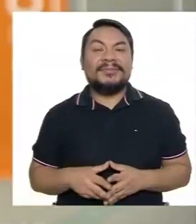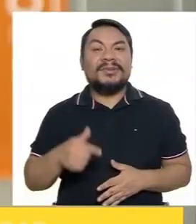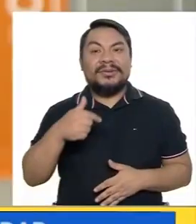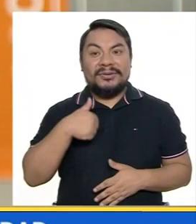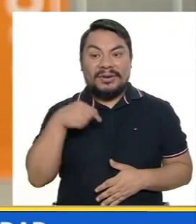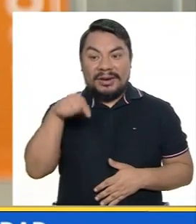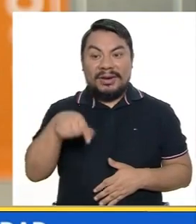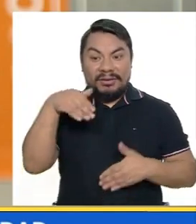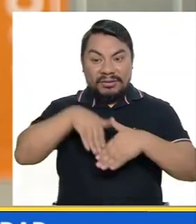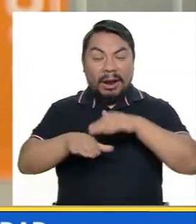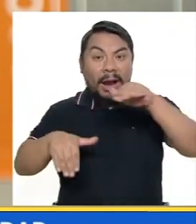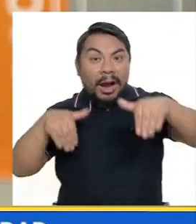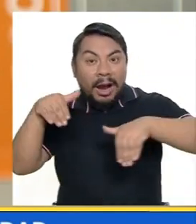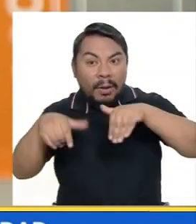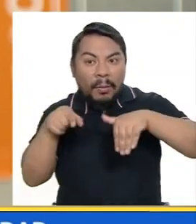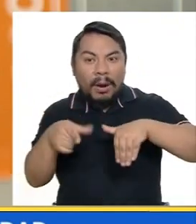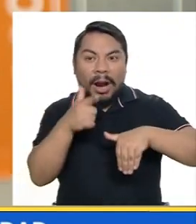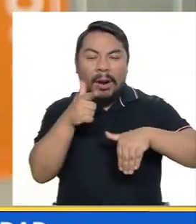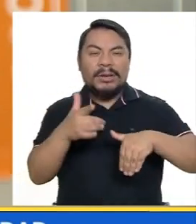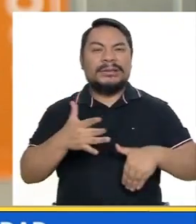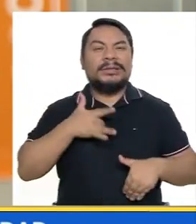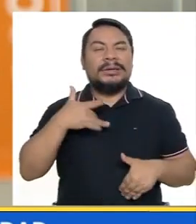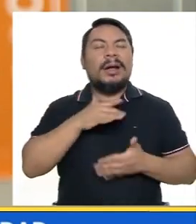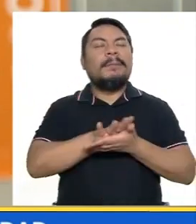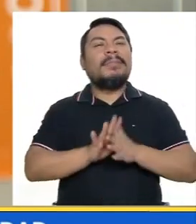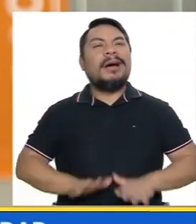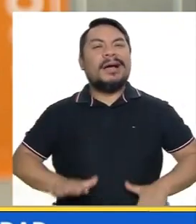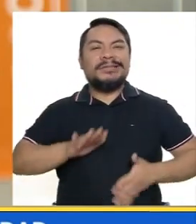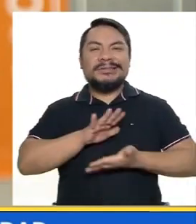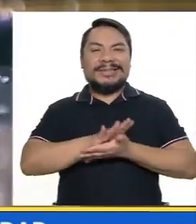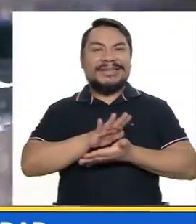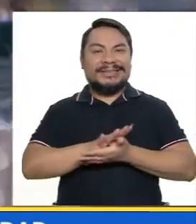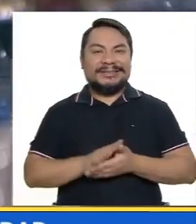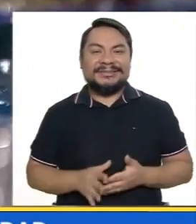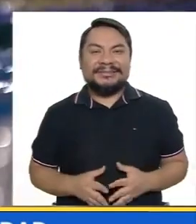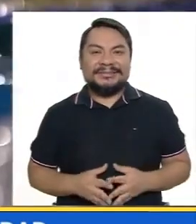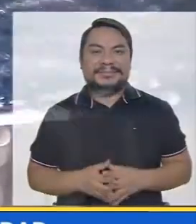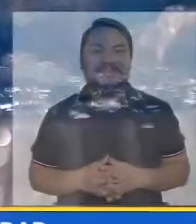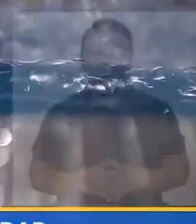Yo, en el agua, siento mucha paz y tranquilidad.